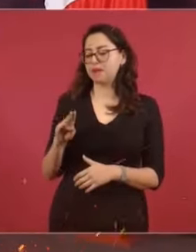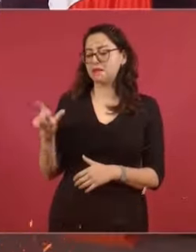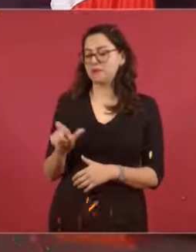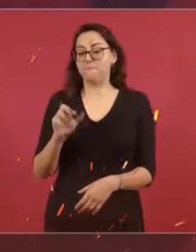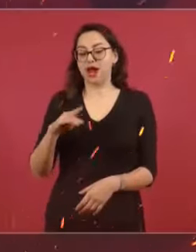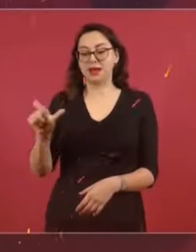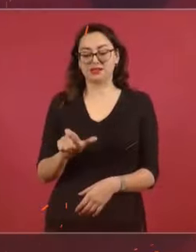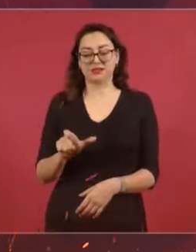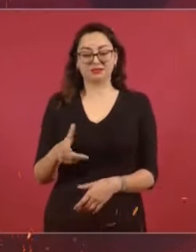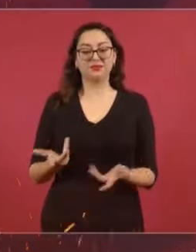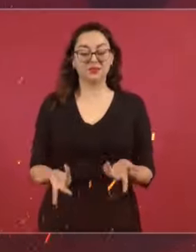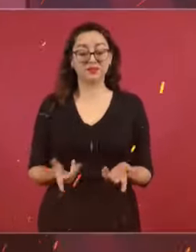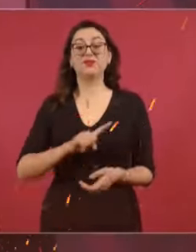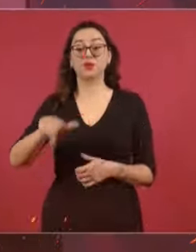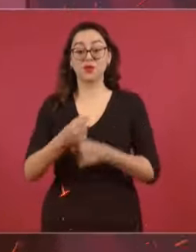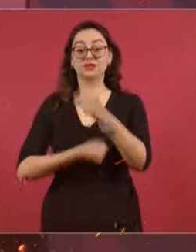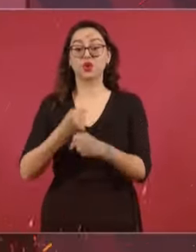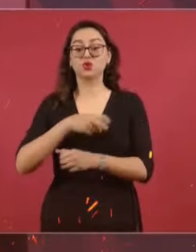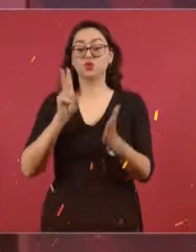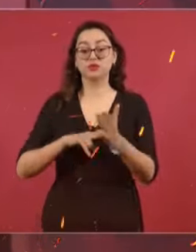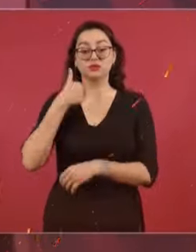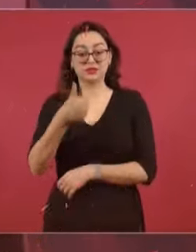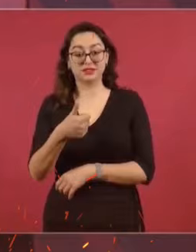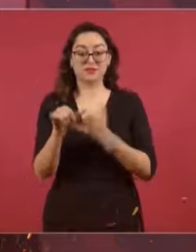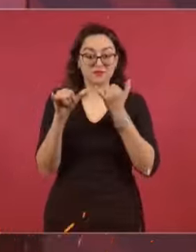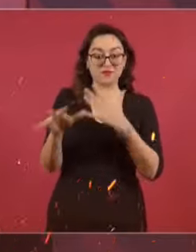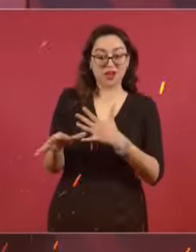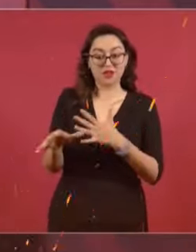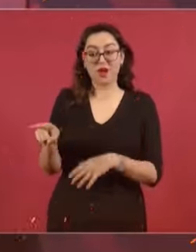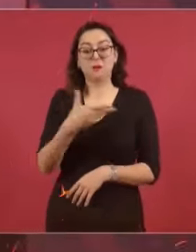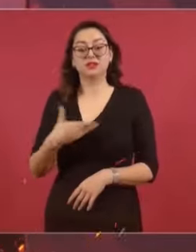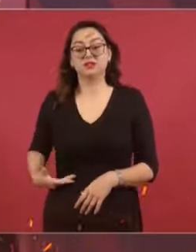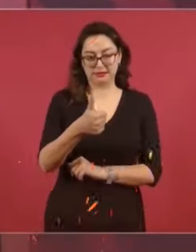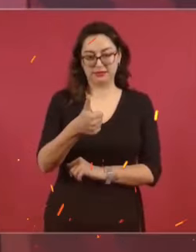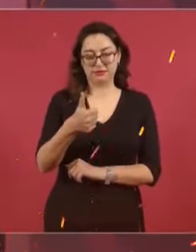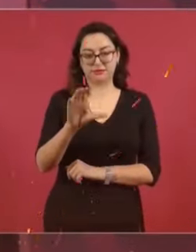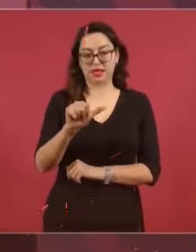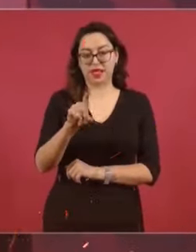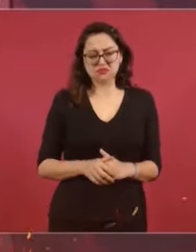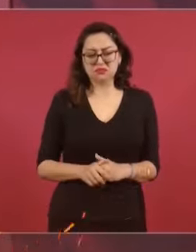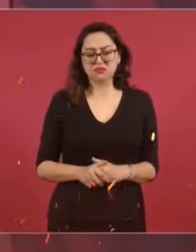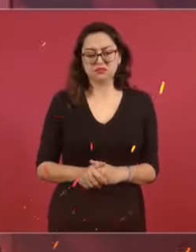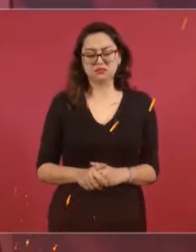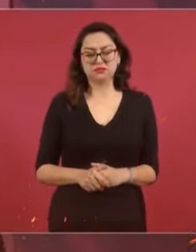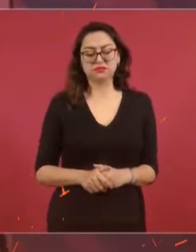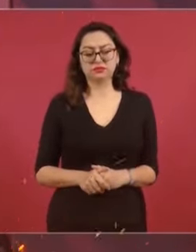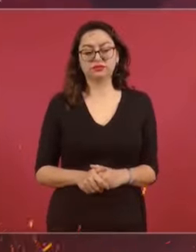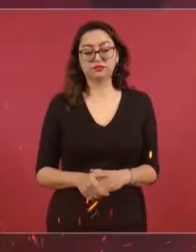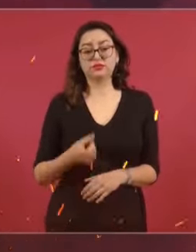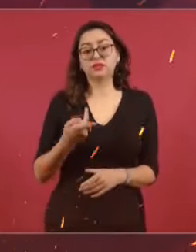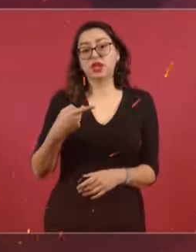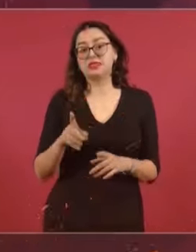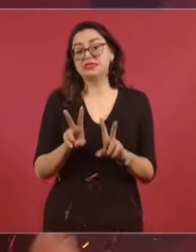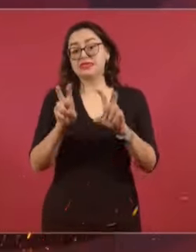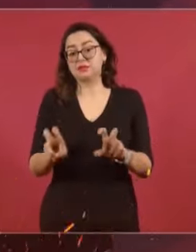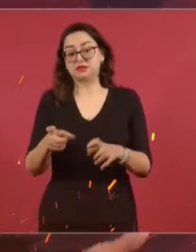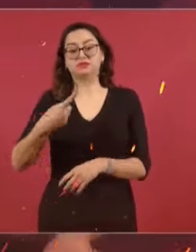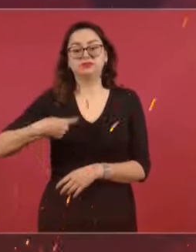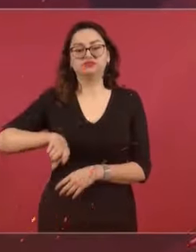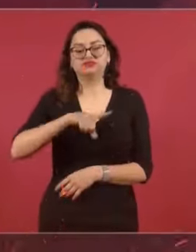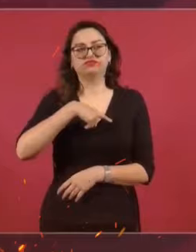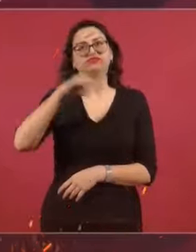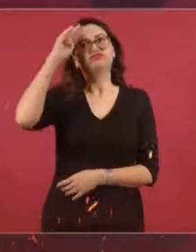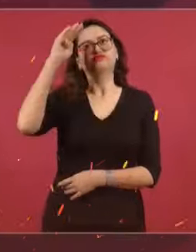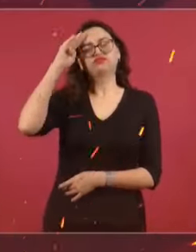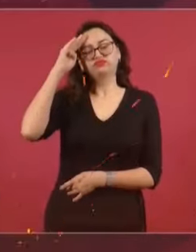político del PAN. Cuando nos hicieron el fraude del 2006, el que estaba de presidente de la Coparmex lo celebró. Nosotros lo que sostenemos, a diferencia de